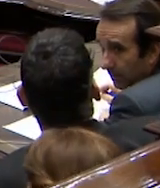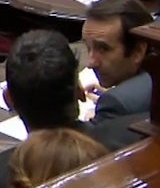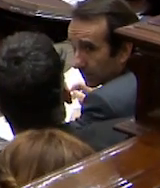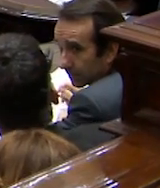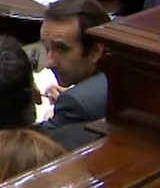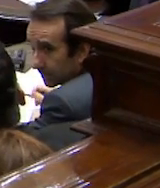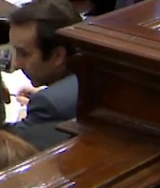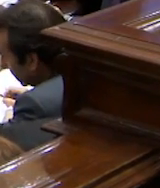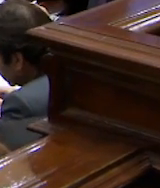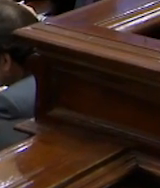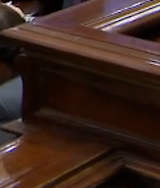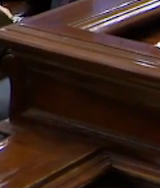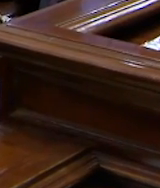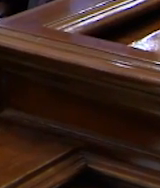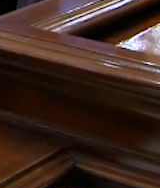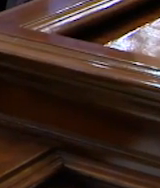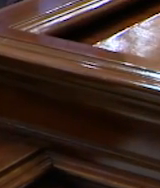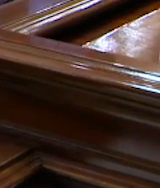Falta votar. a Elías de Pérez.